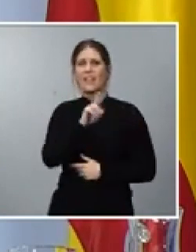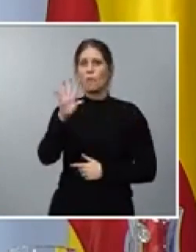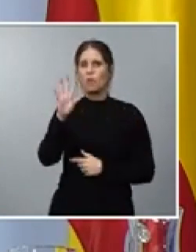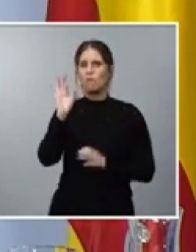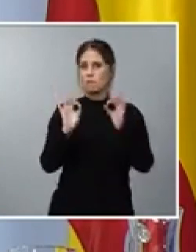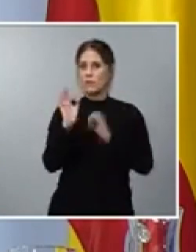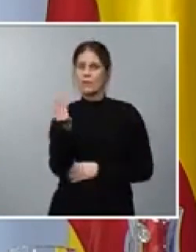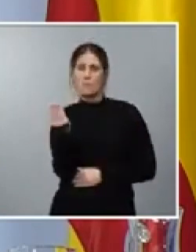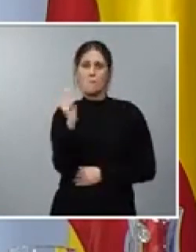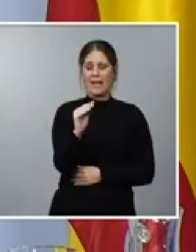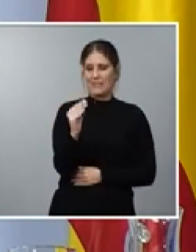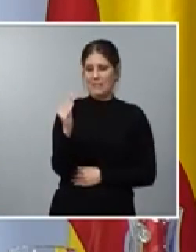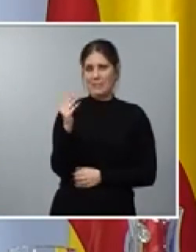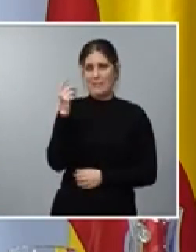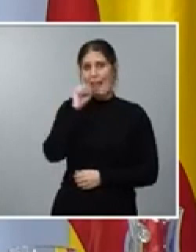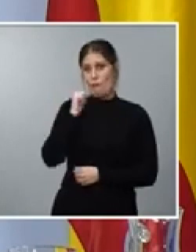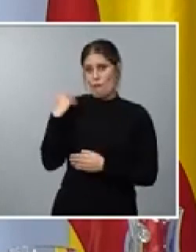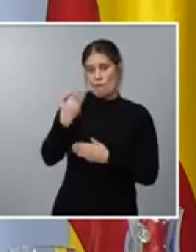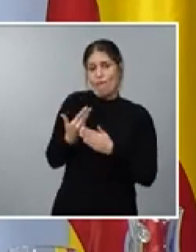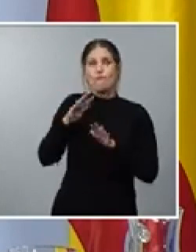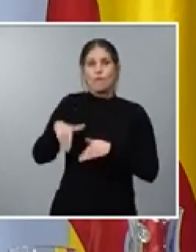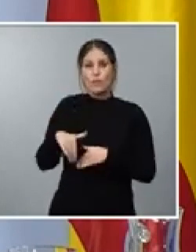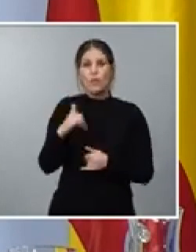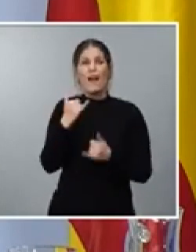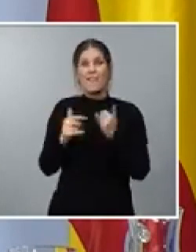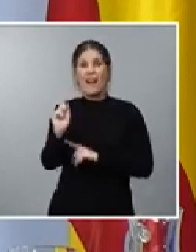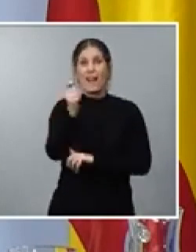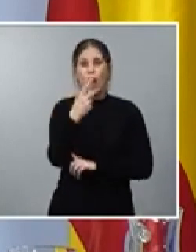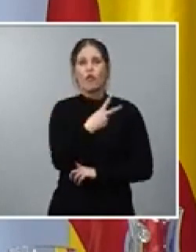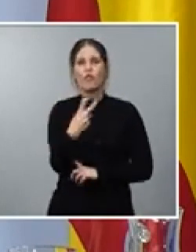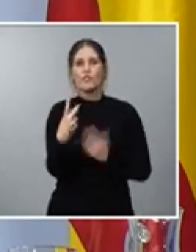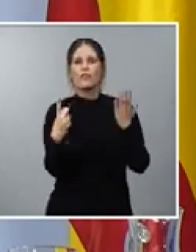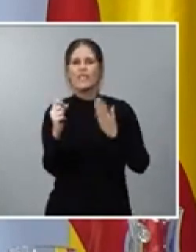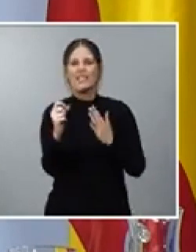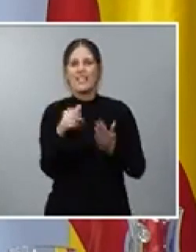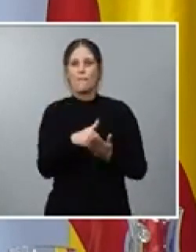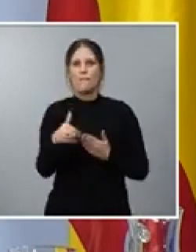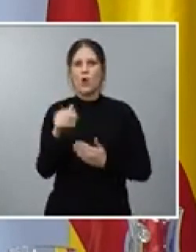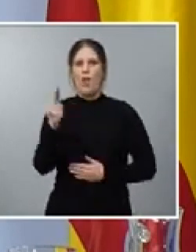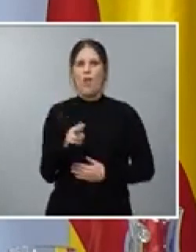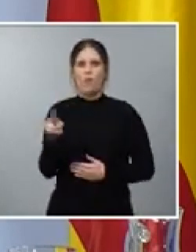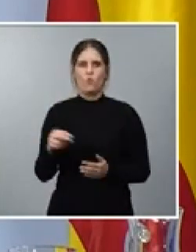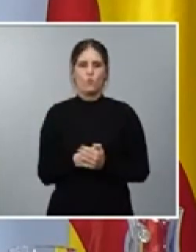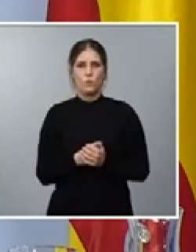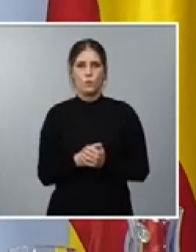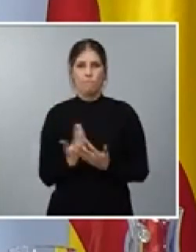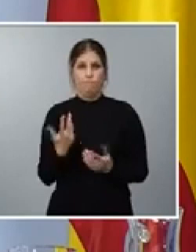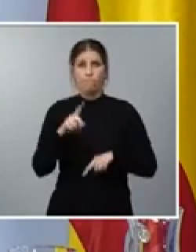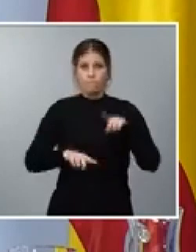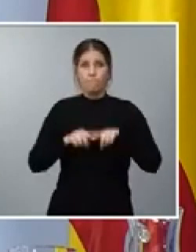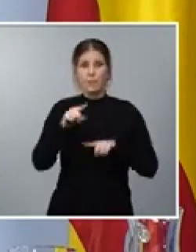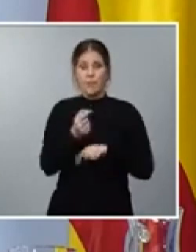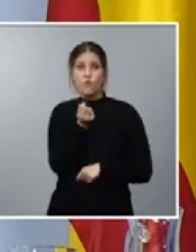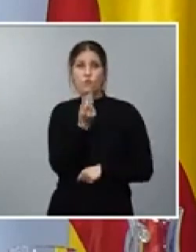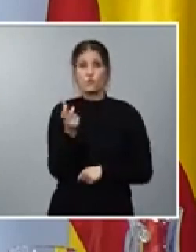en los últimos años, alcanzando los 260 millones de euros. Por eso hay veces en los que los